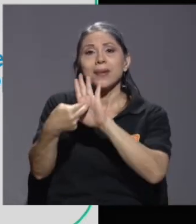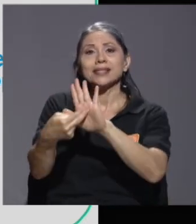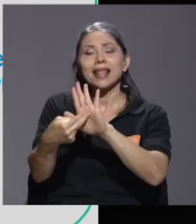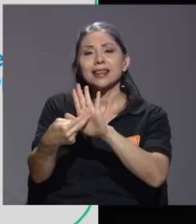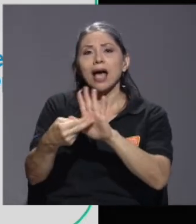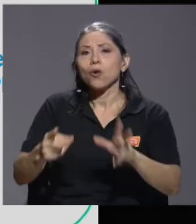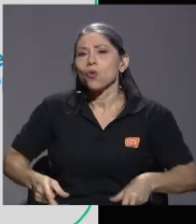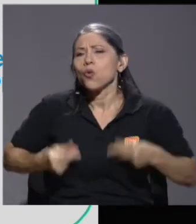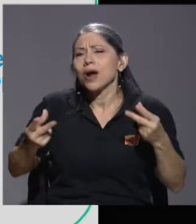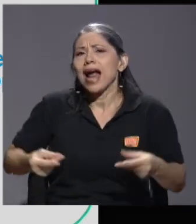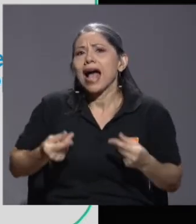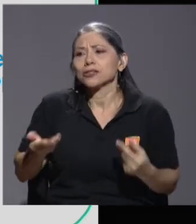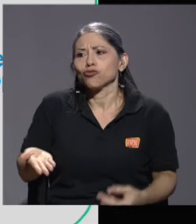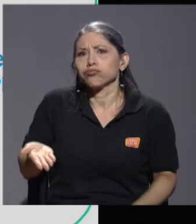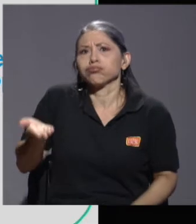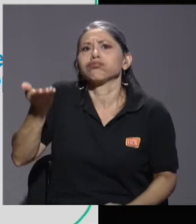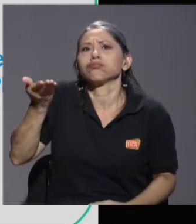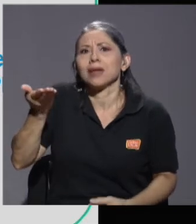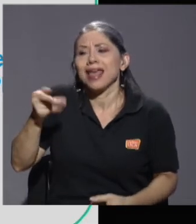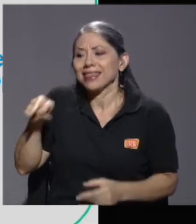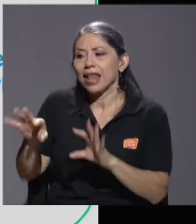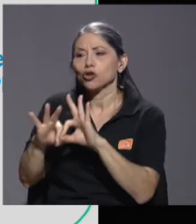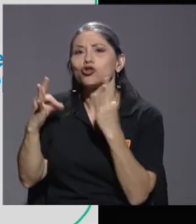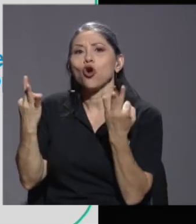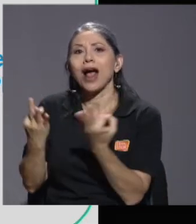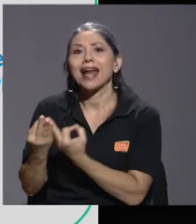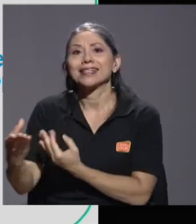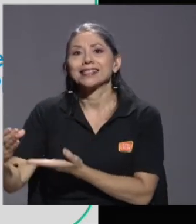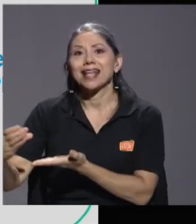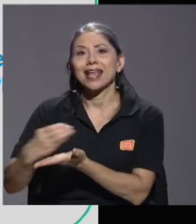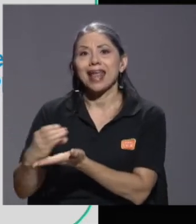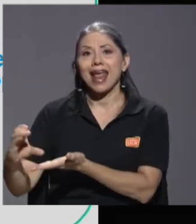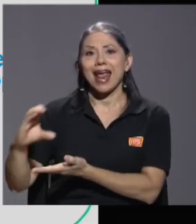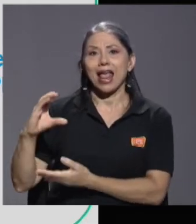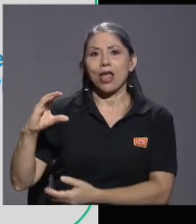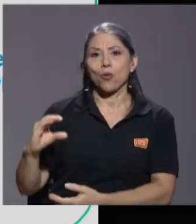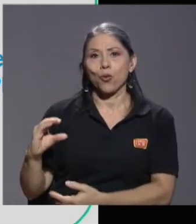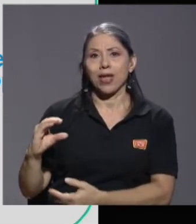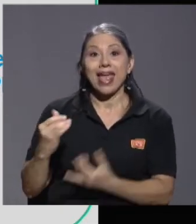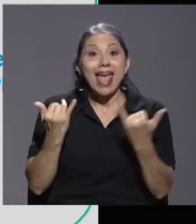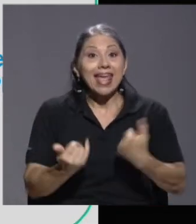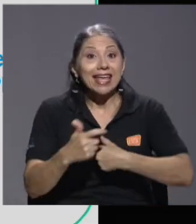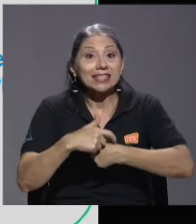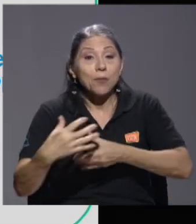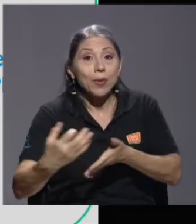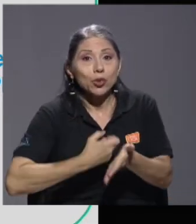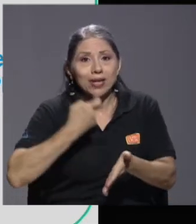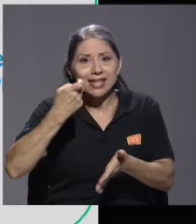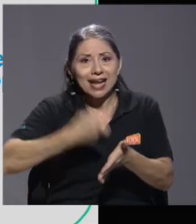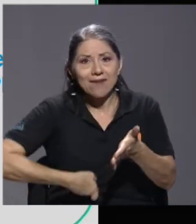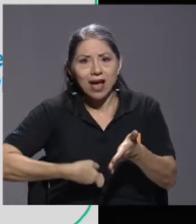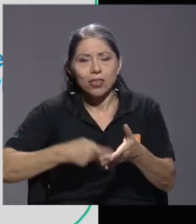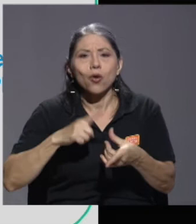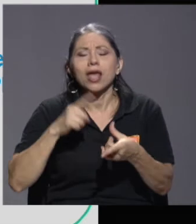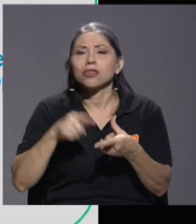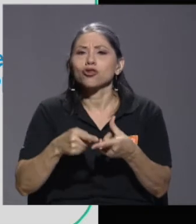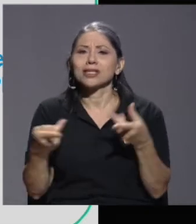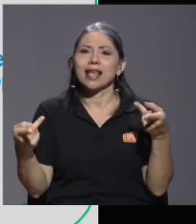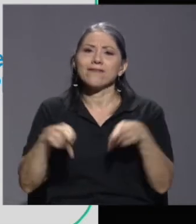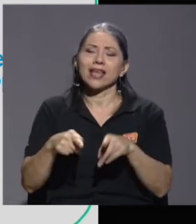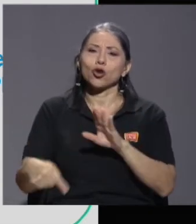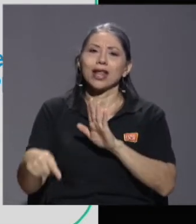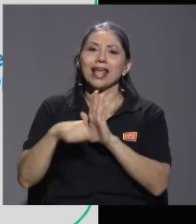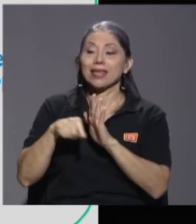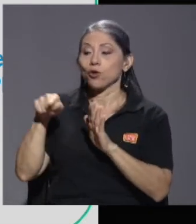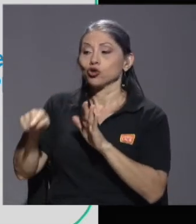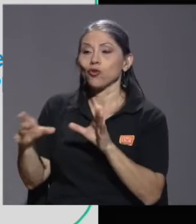gasto importantísimo de los hogares de menores ingresos y en este momento al estar grabado entonces genera un efecto muy negativo sobre